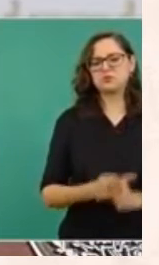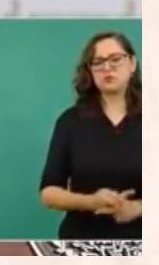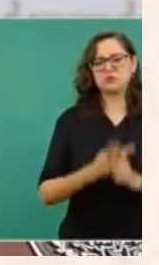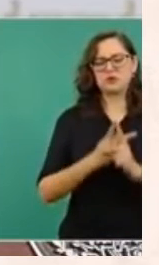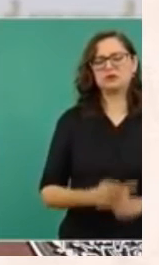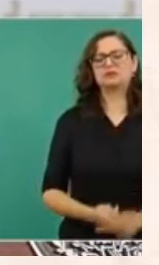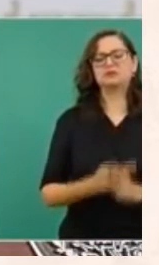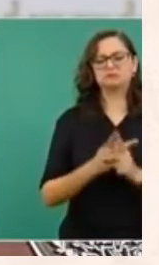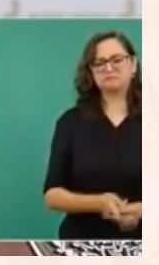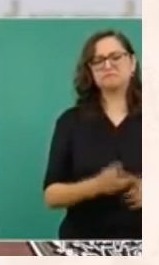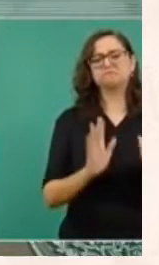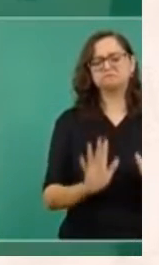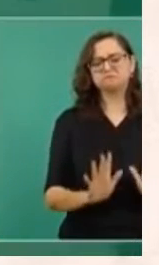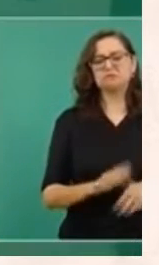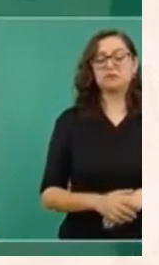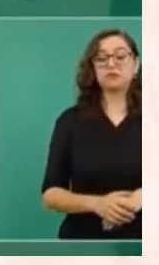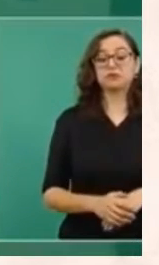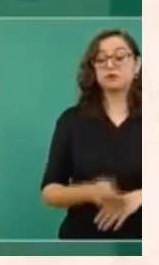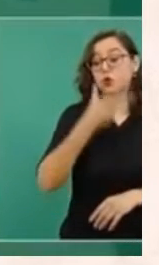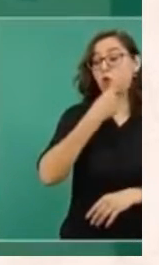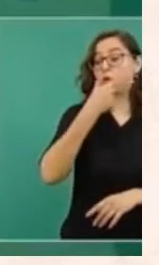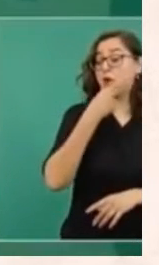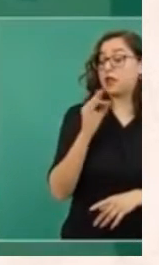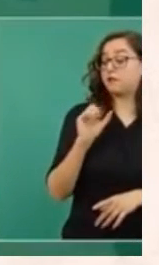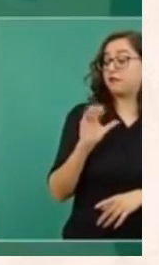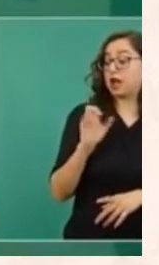y, como decía Facundo Cabral,